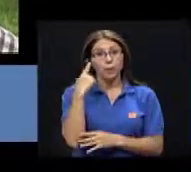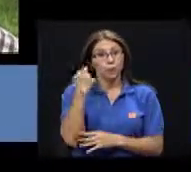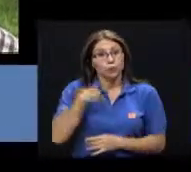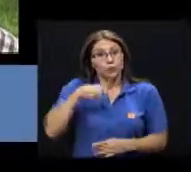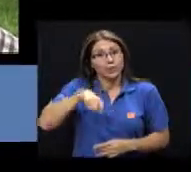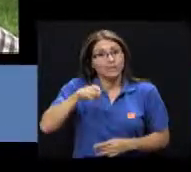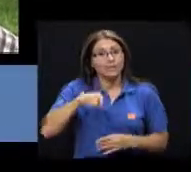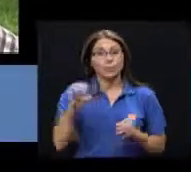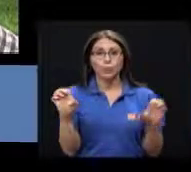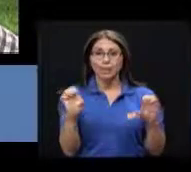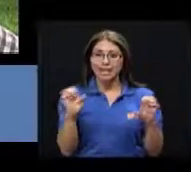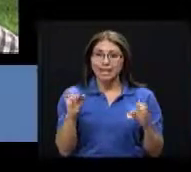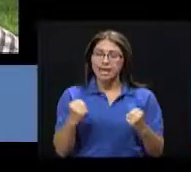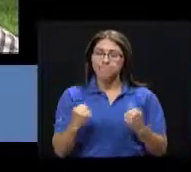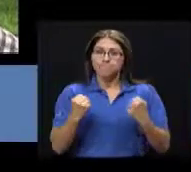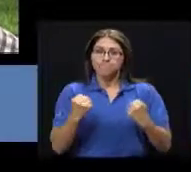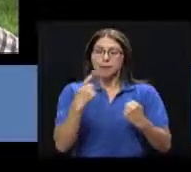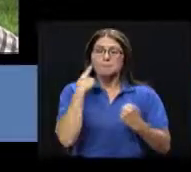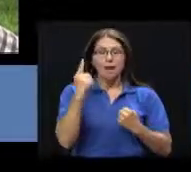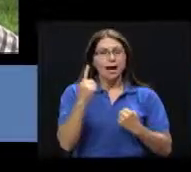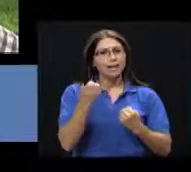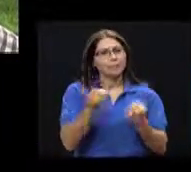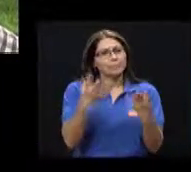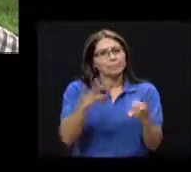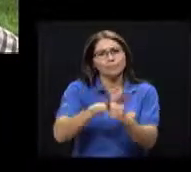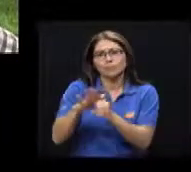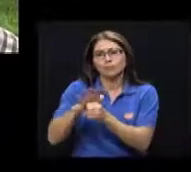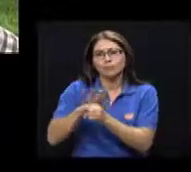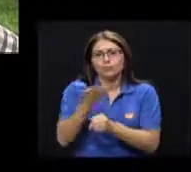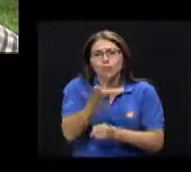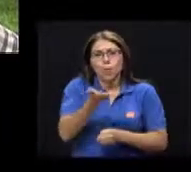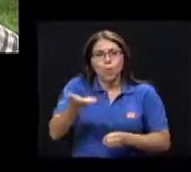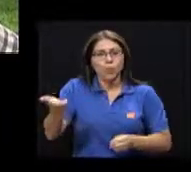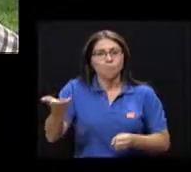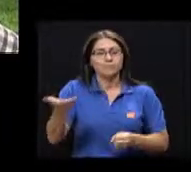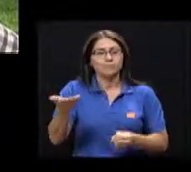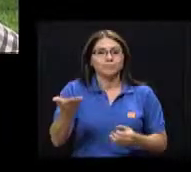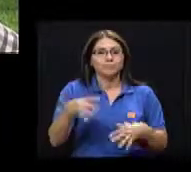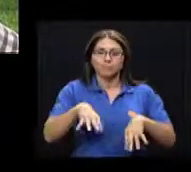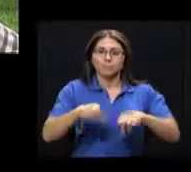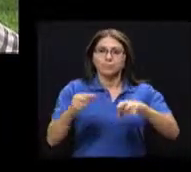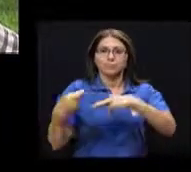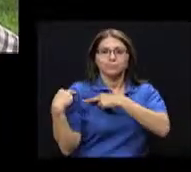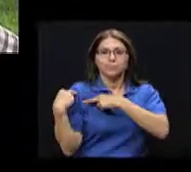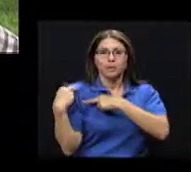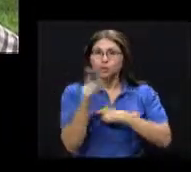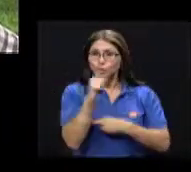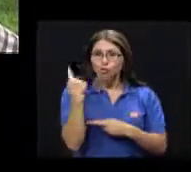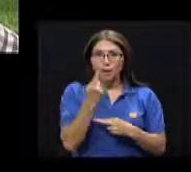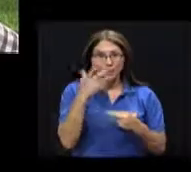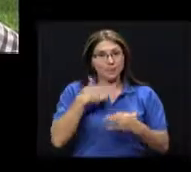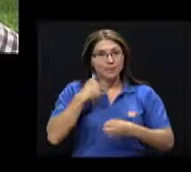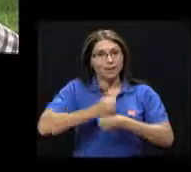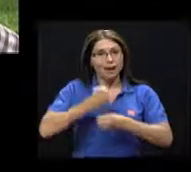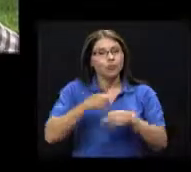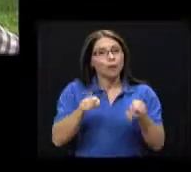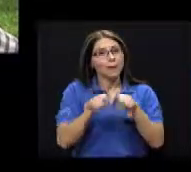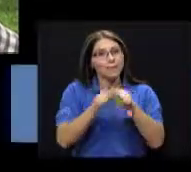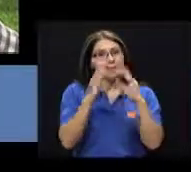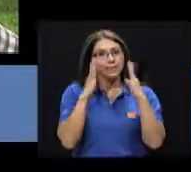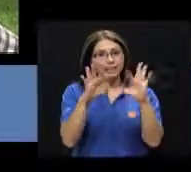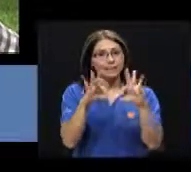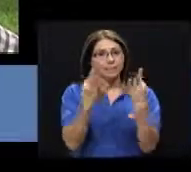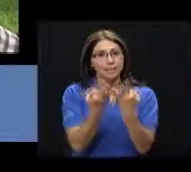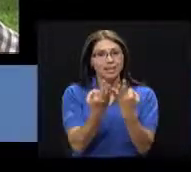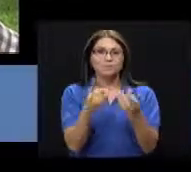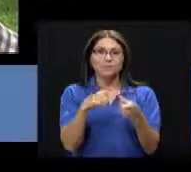¿verdad? Porque necesito energía para ocuparme de las múltiples ocupaciones que tengo, ¿verdad? De no solo atender mi trabajo, sino atender a mi